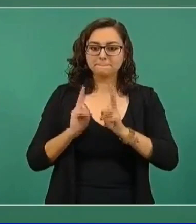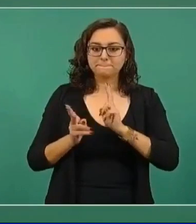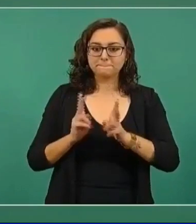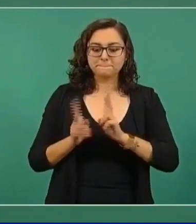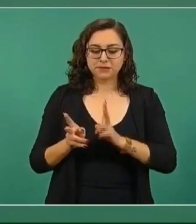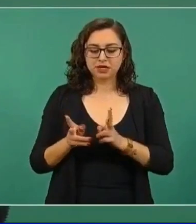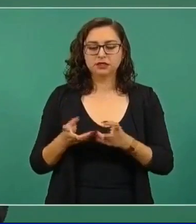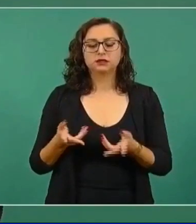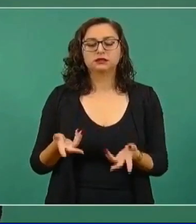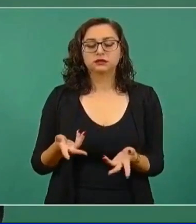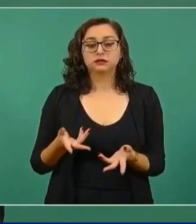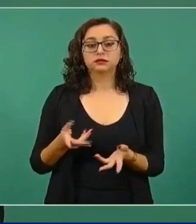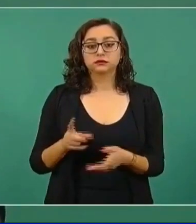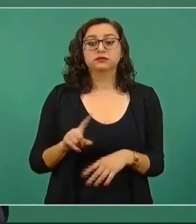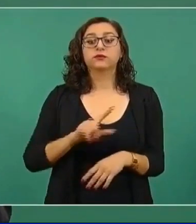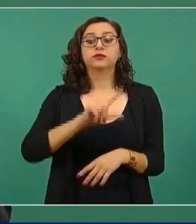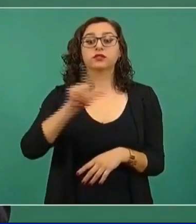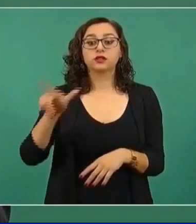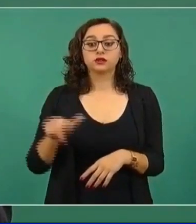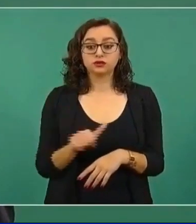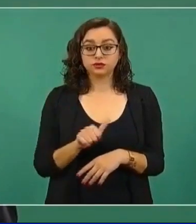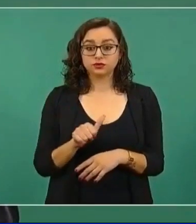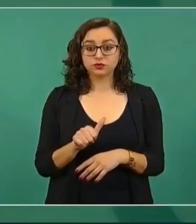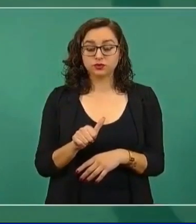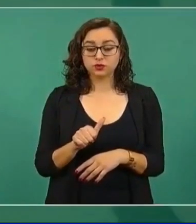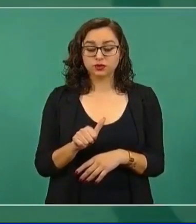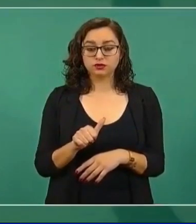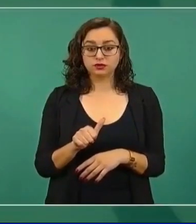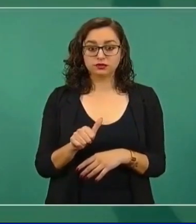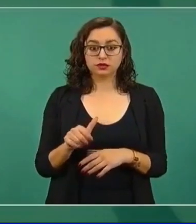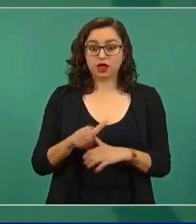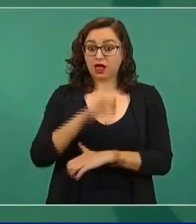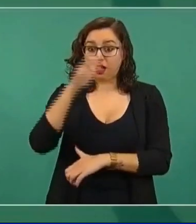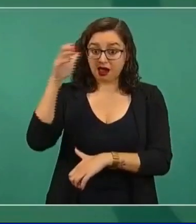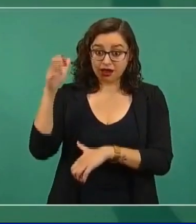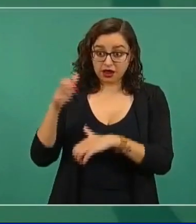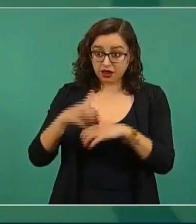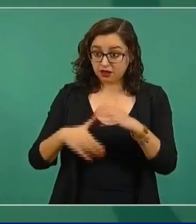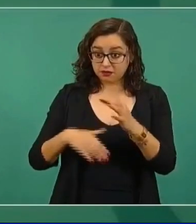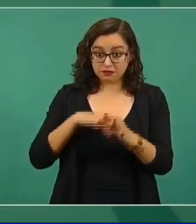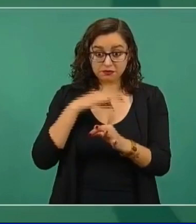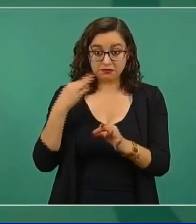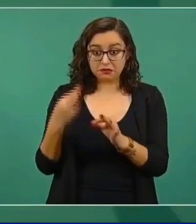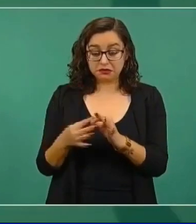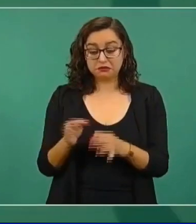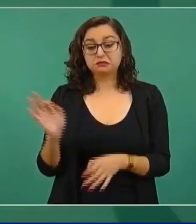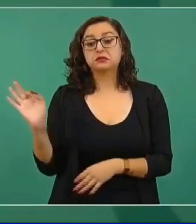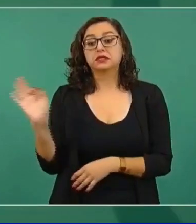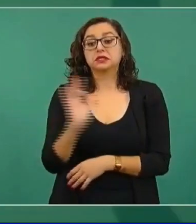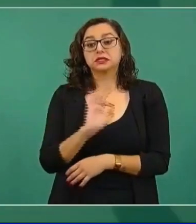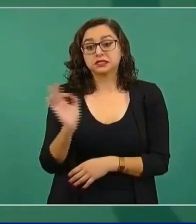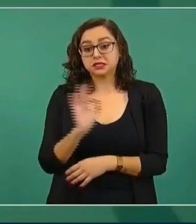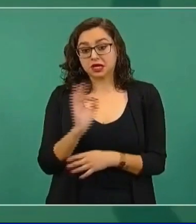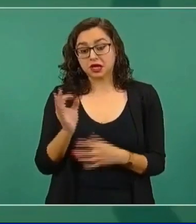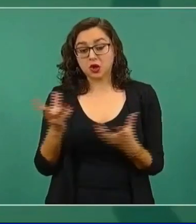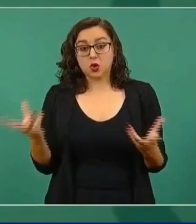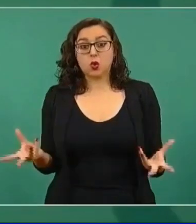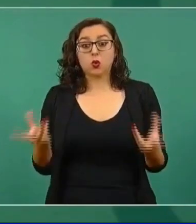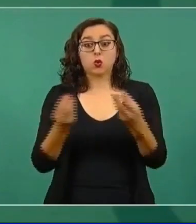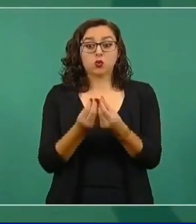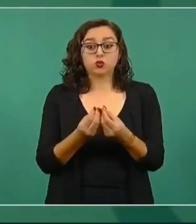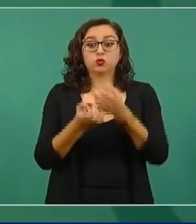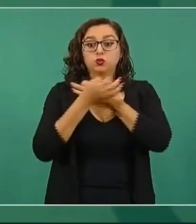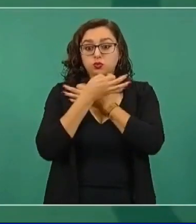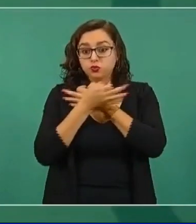Al final considero que puede haber un comunicado conjunto o